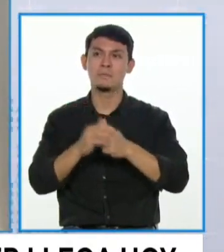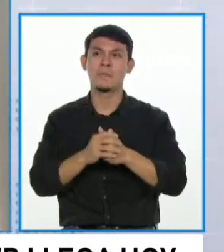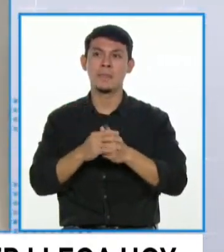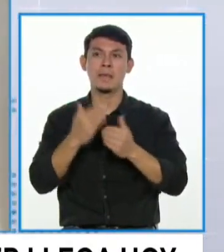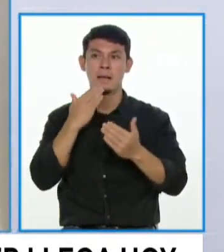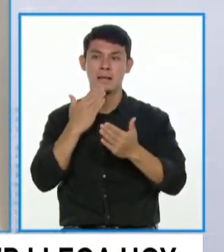reflexiones. Gracias.